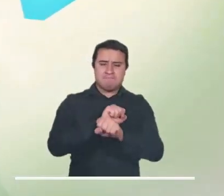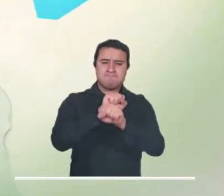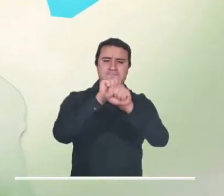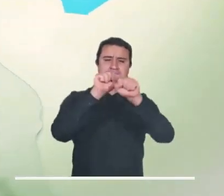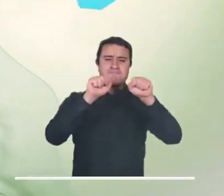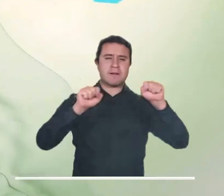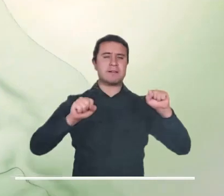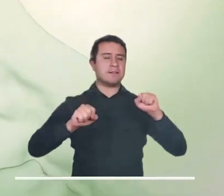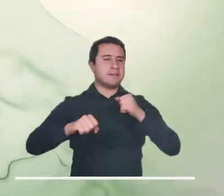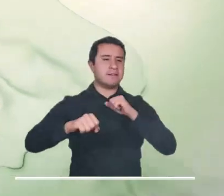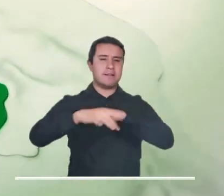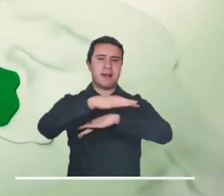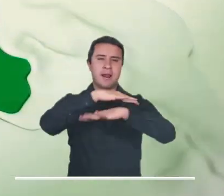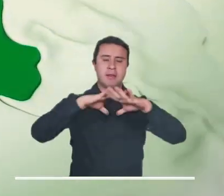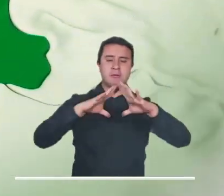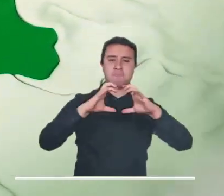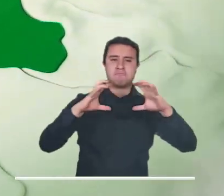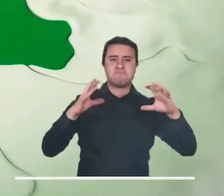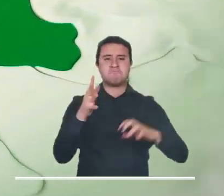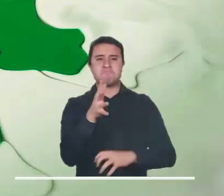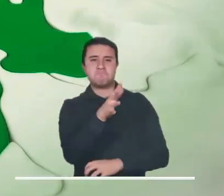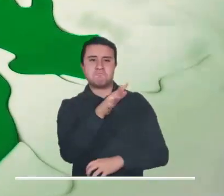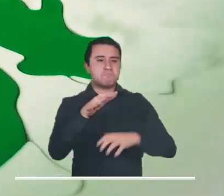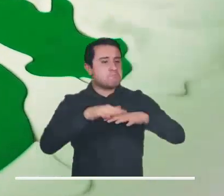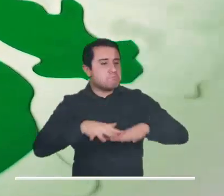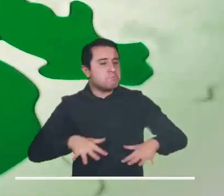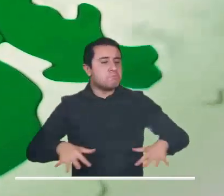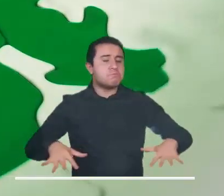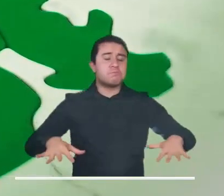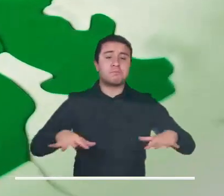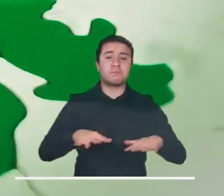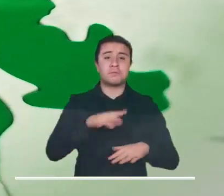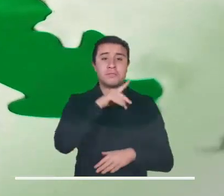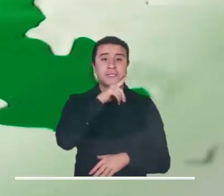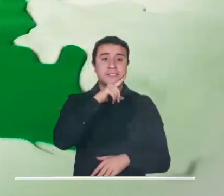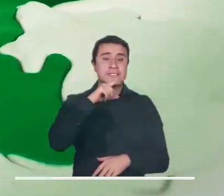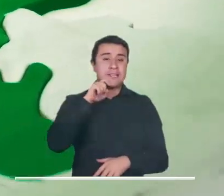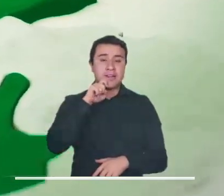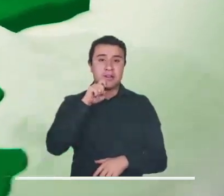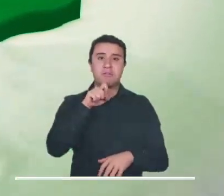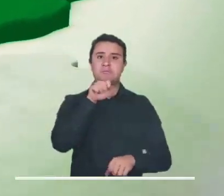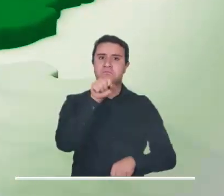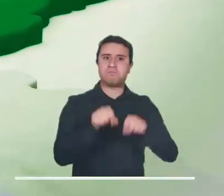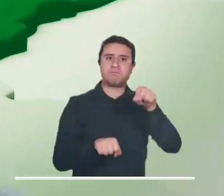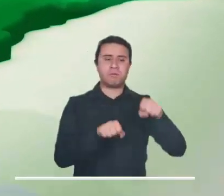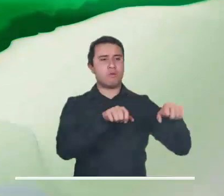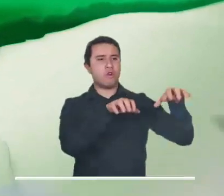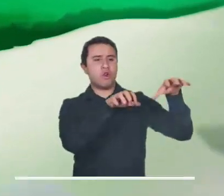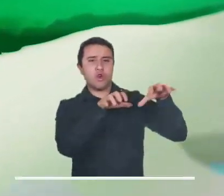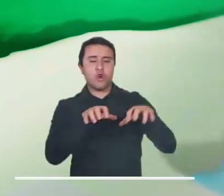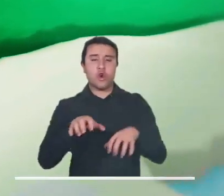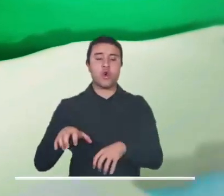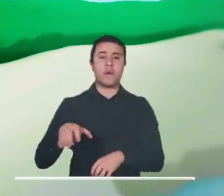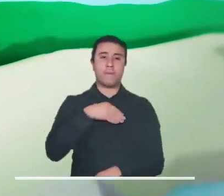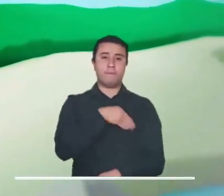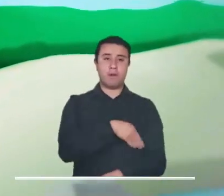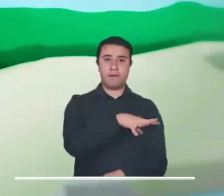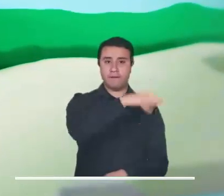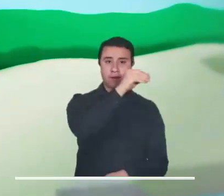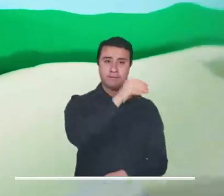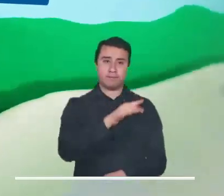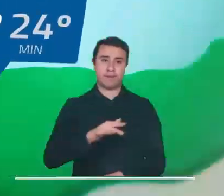el día con un cielo seminublado, pero con condiciones secas a lo largo de la región. No se descartan lloviznas en Bolívar y Magdalena.